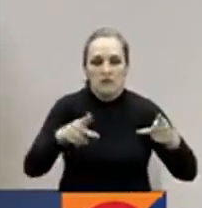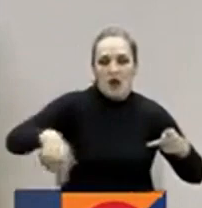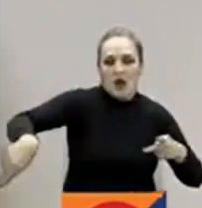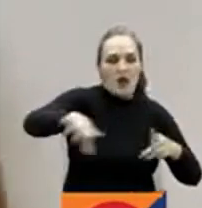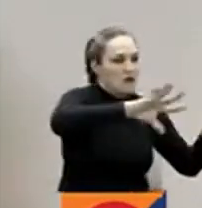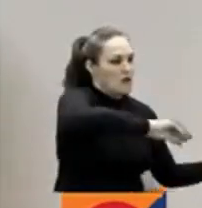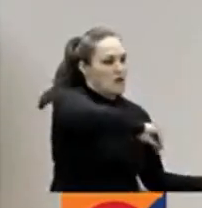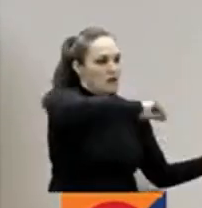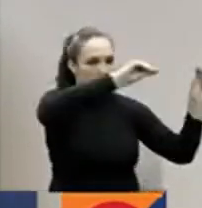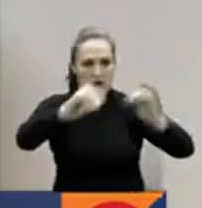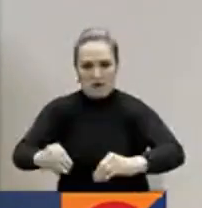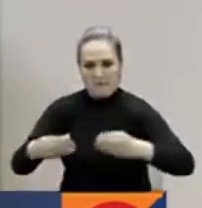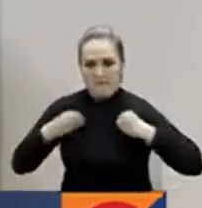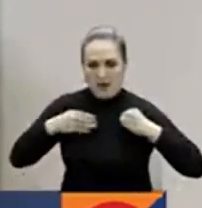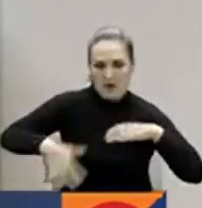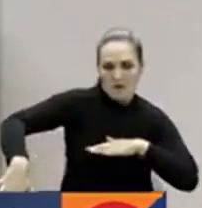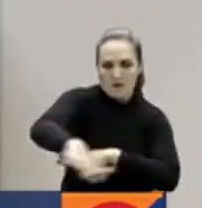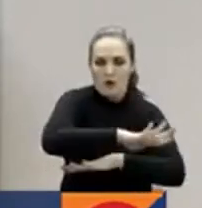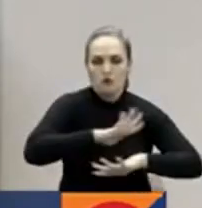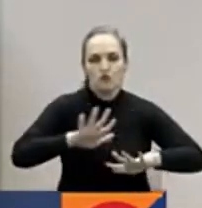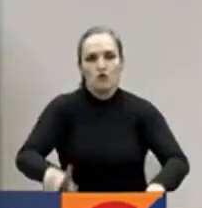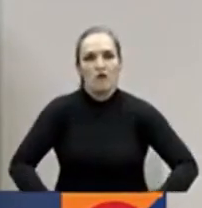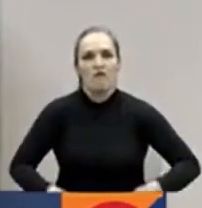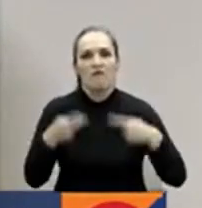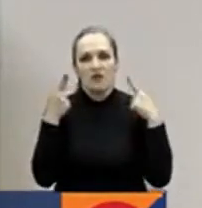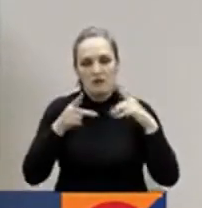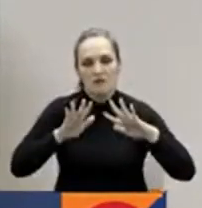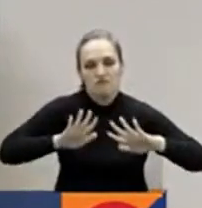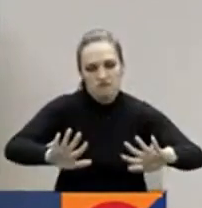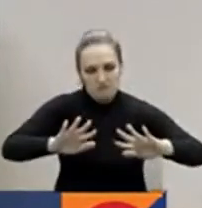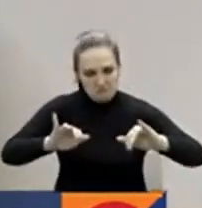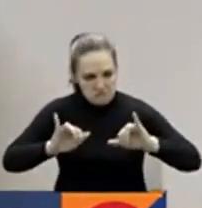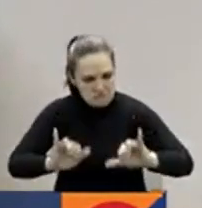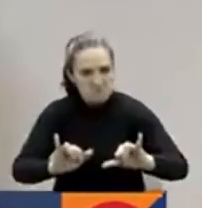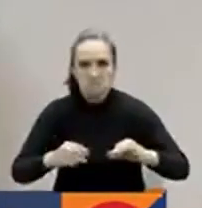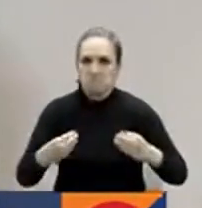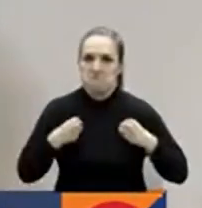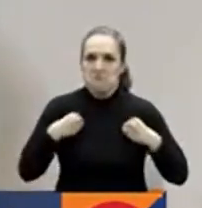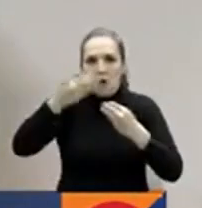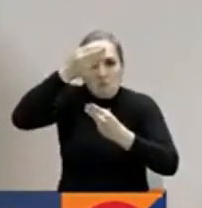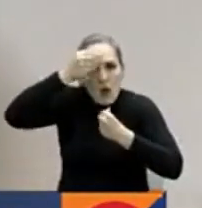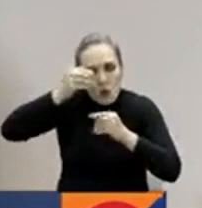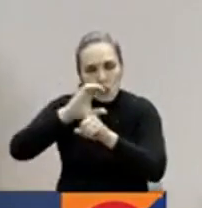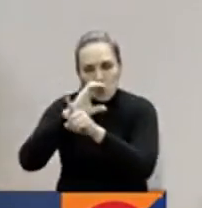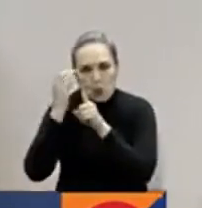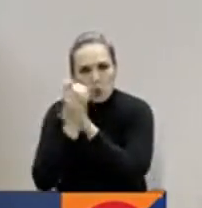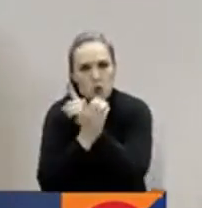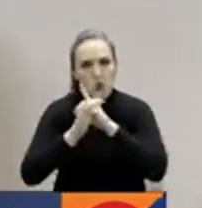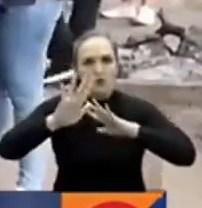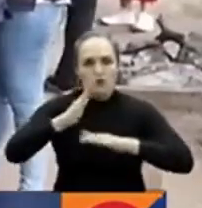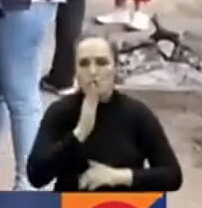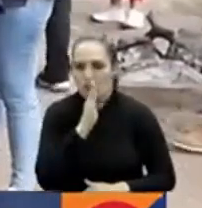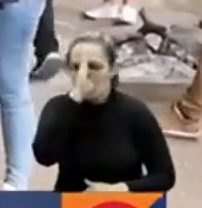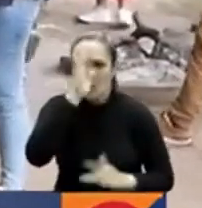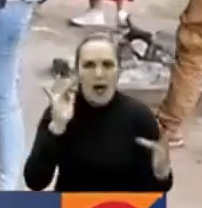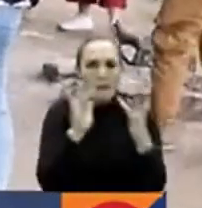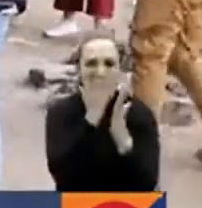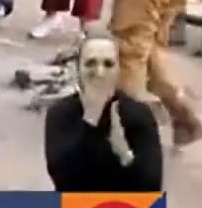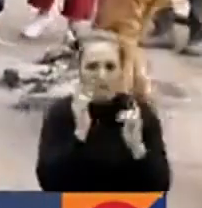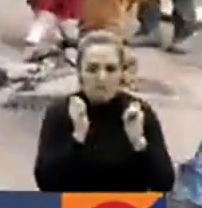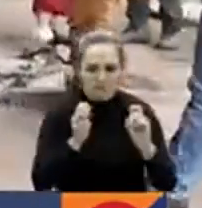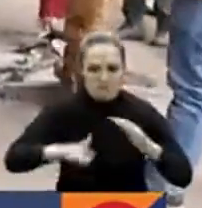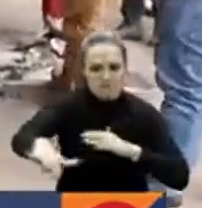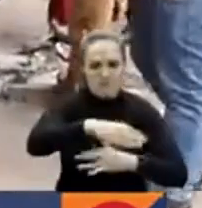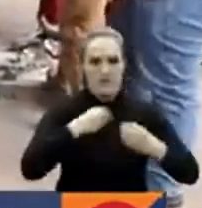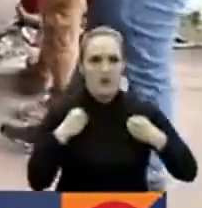para que desarrolle su vida social y recupere sus valores culturales y sus costumbres. E igualmente